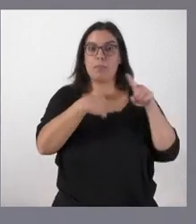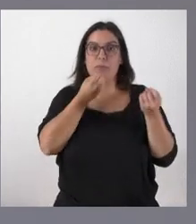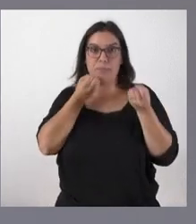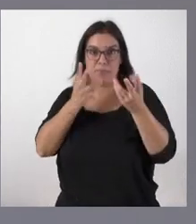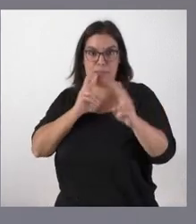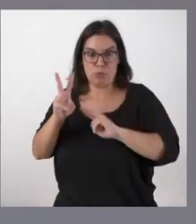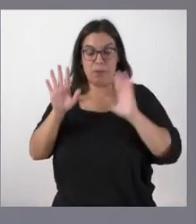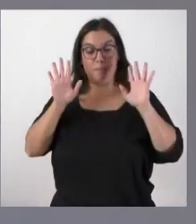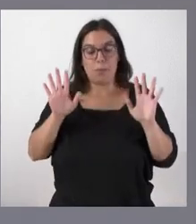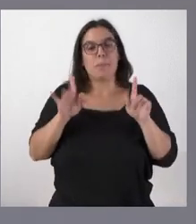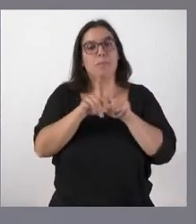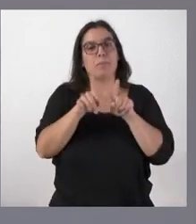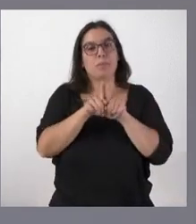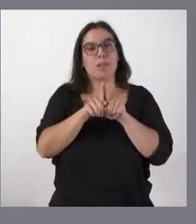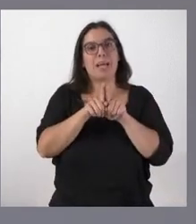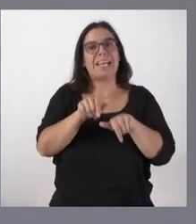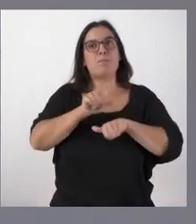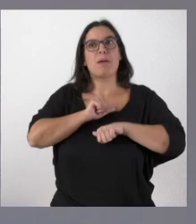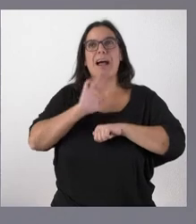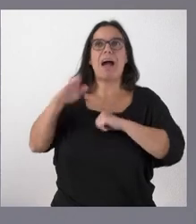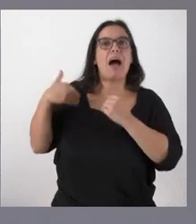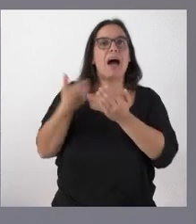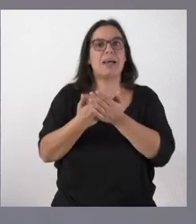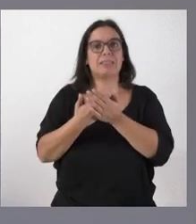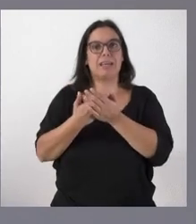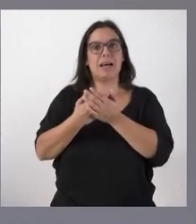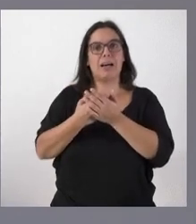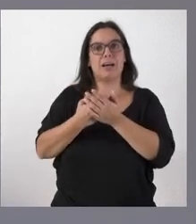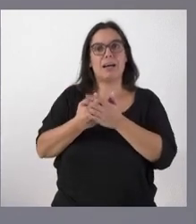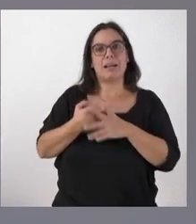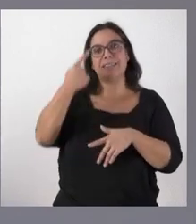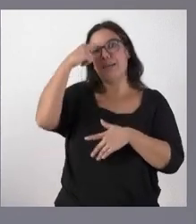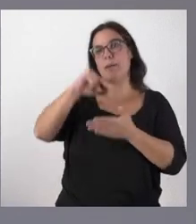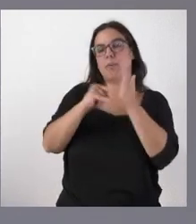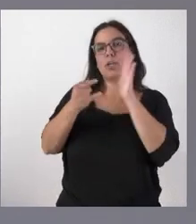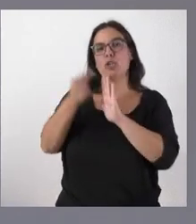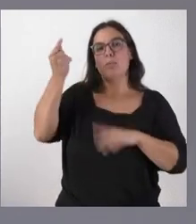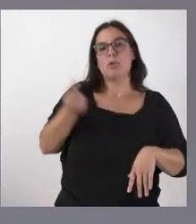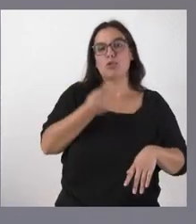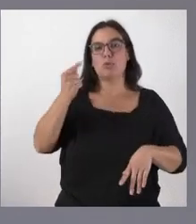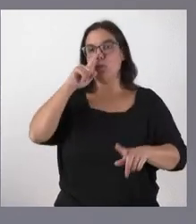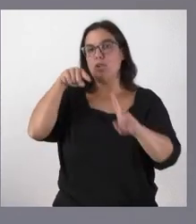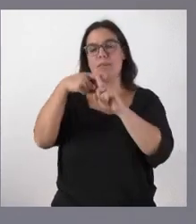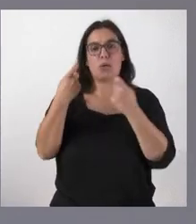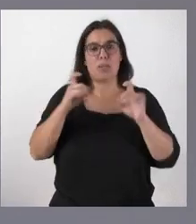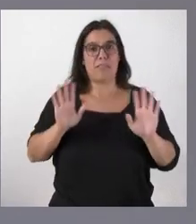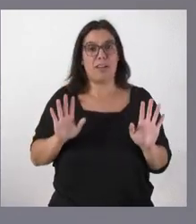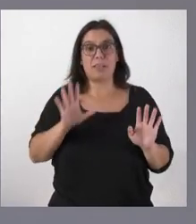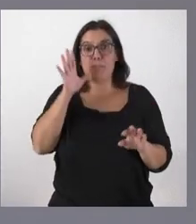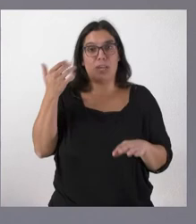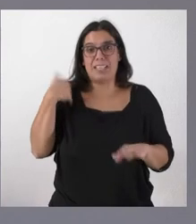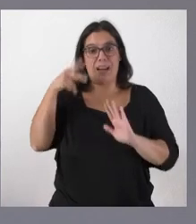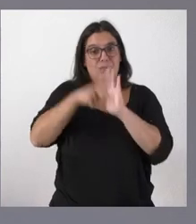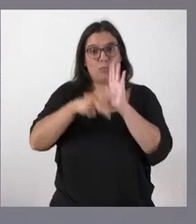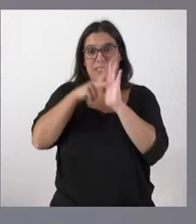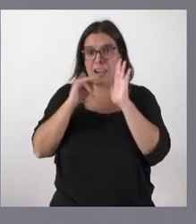en todo caso tampoco habría que esperar a conocer el contenido del proyecto de presupuestos para el año 2023 es que está ya regulado